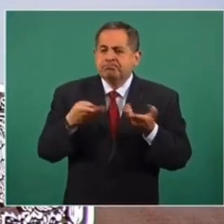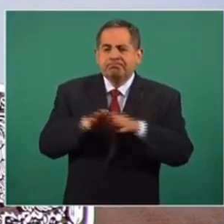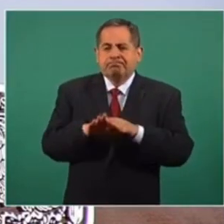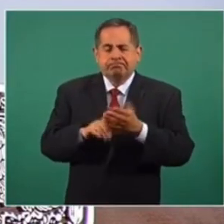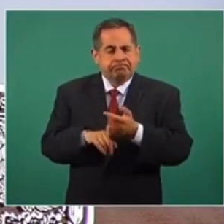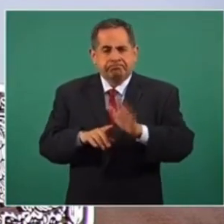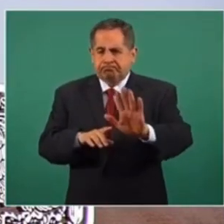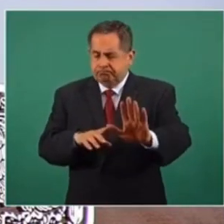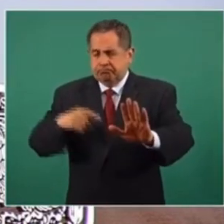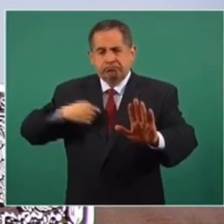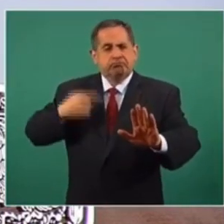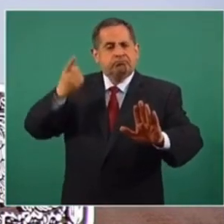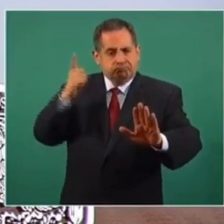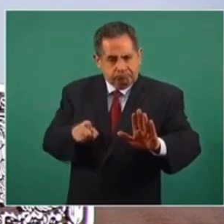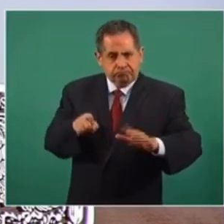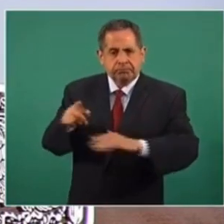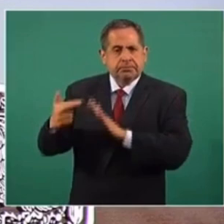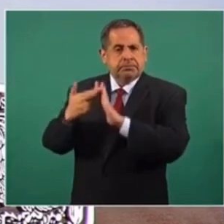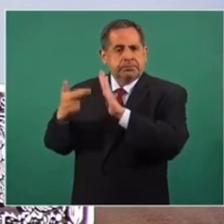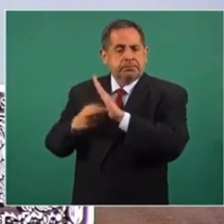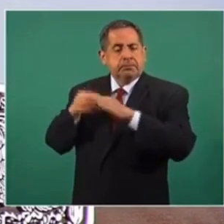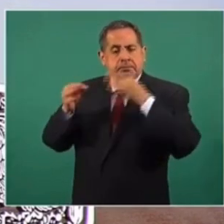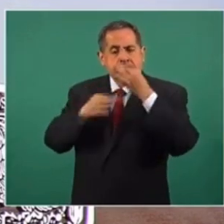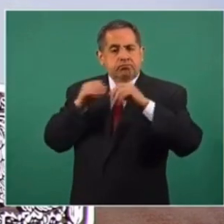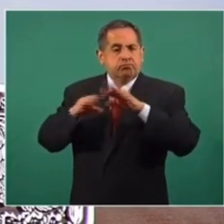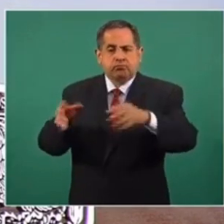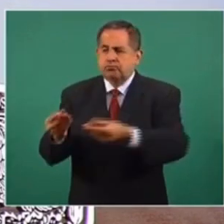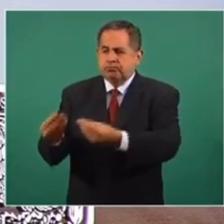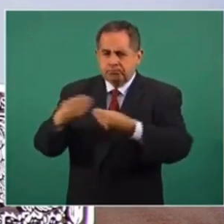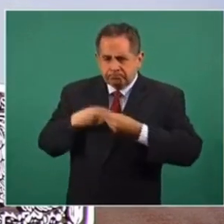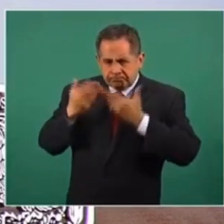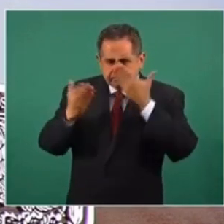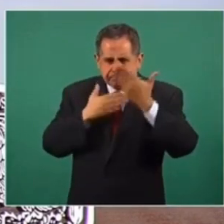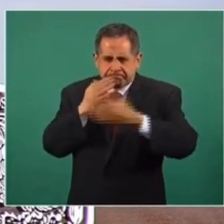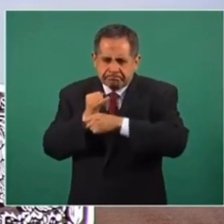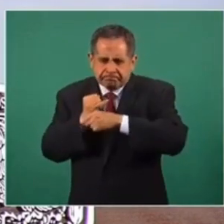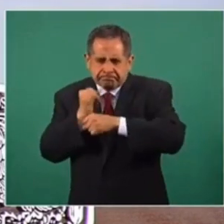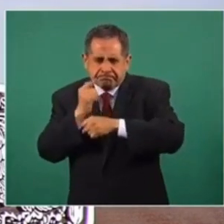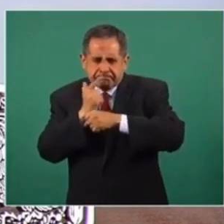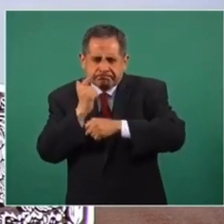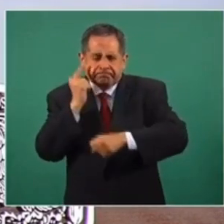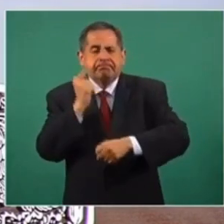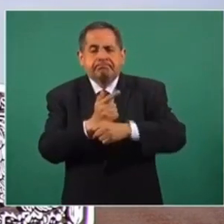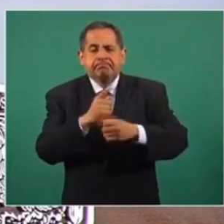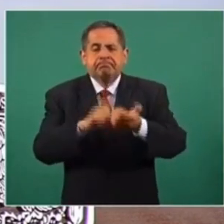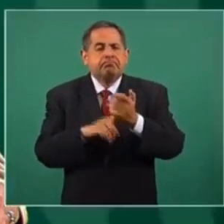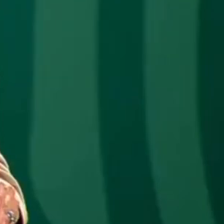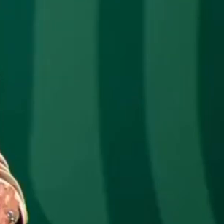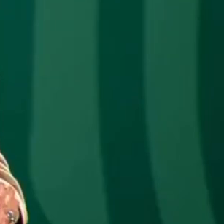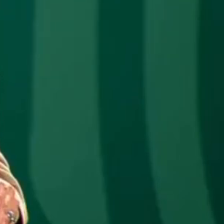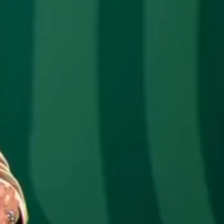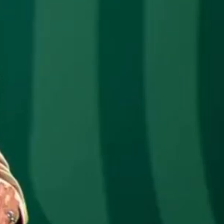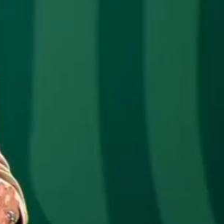la instrucción en la unidad de normatividad de medios que me hicieran un estudio sobre la posibilidad de regular